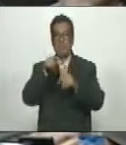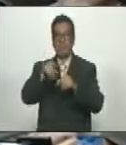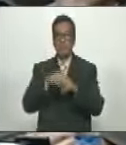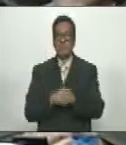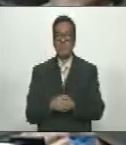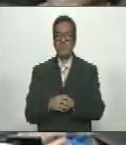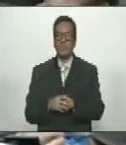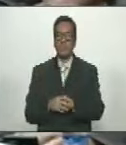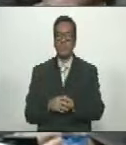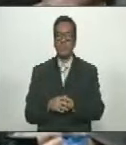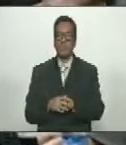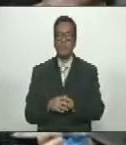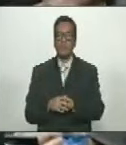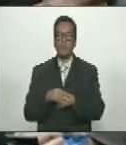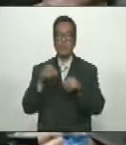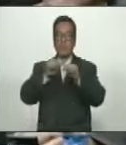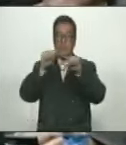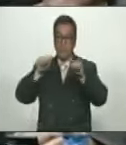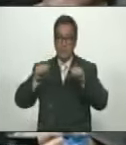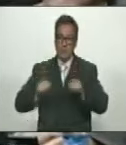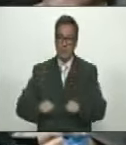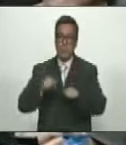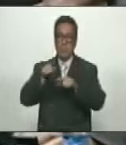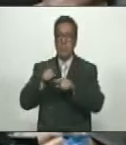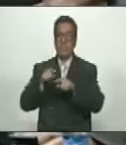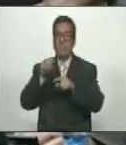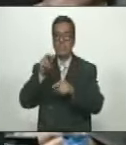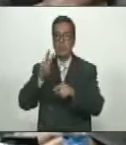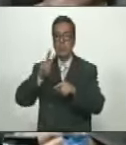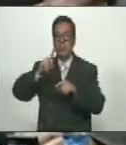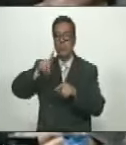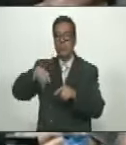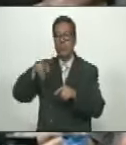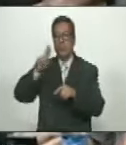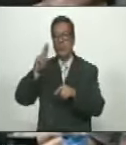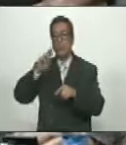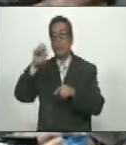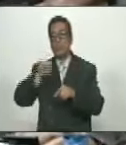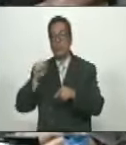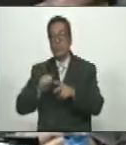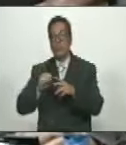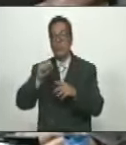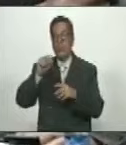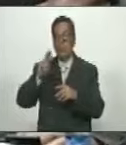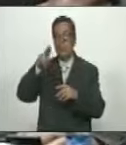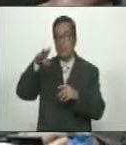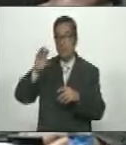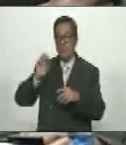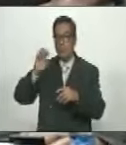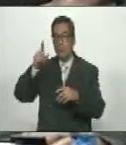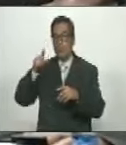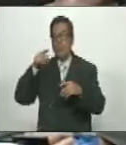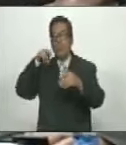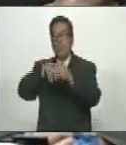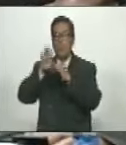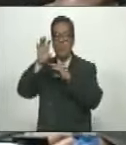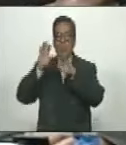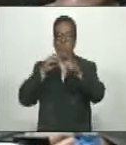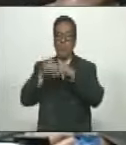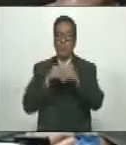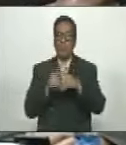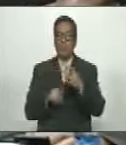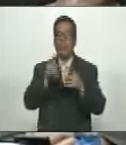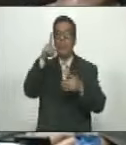El Sistema VQR La Aplicación VQR Al Sistema De La Patria Con El Cuál Se